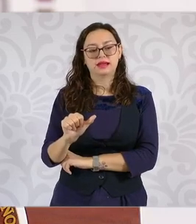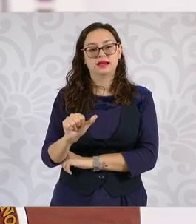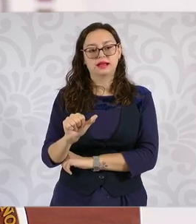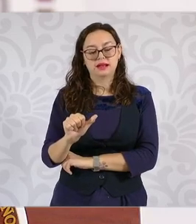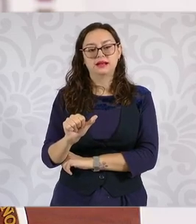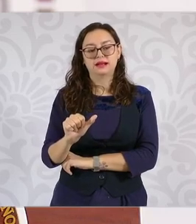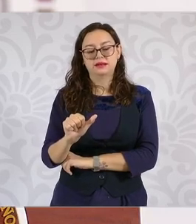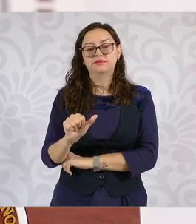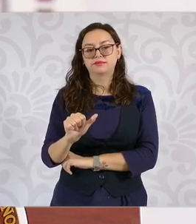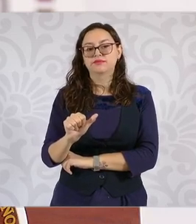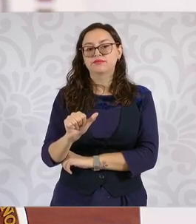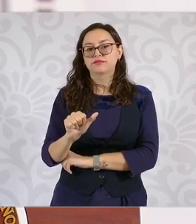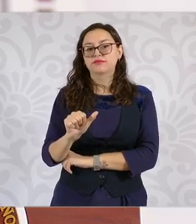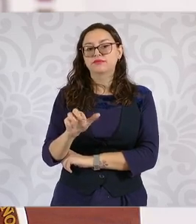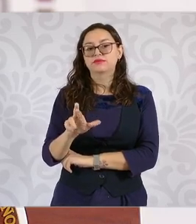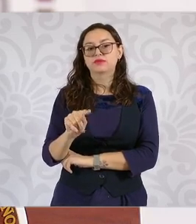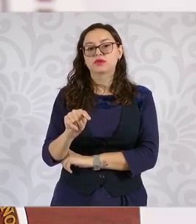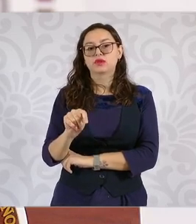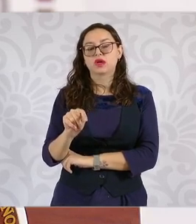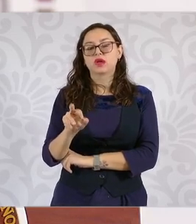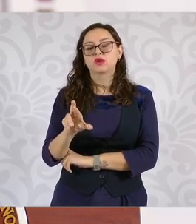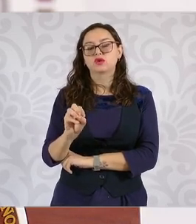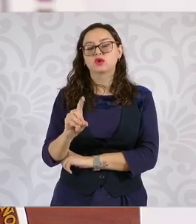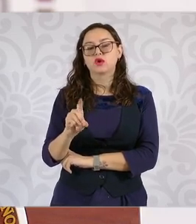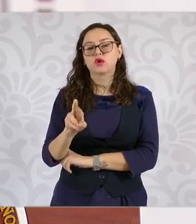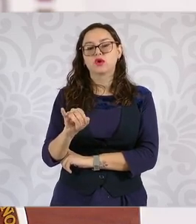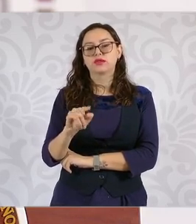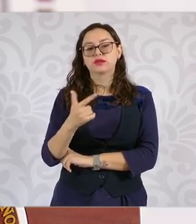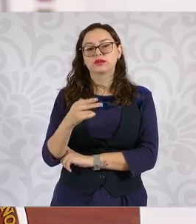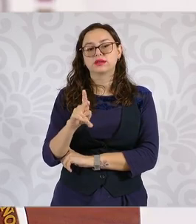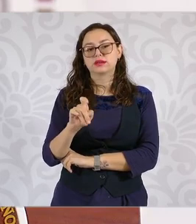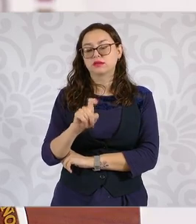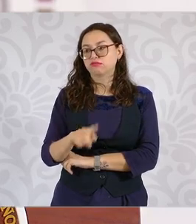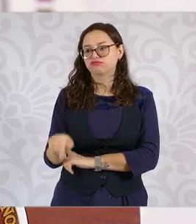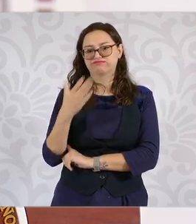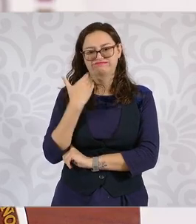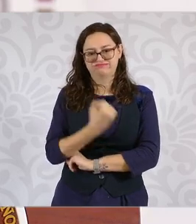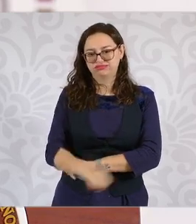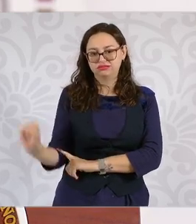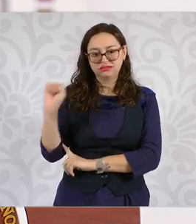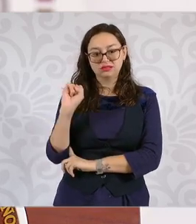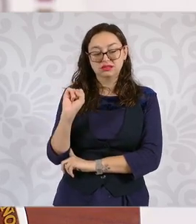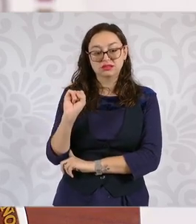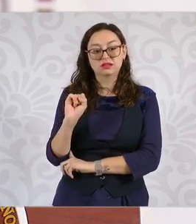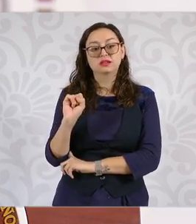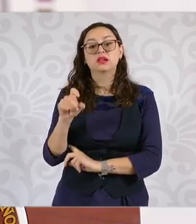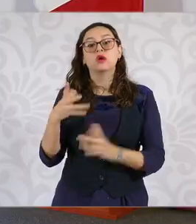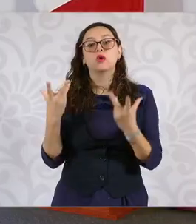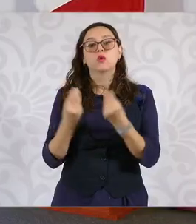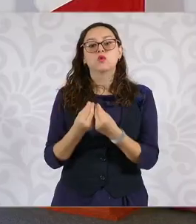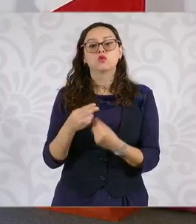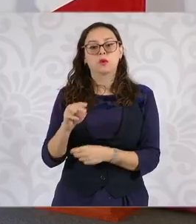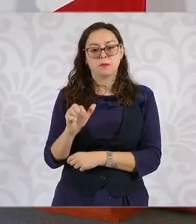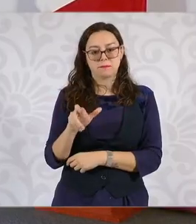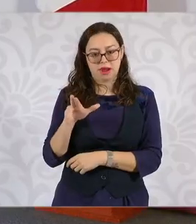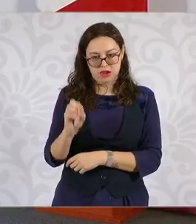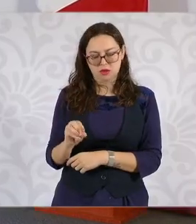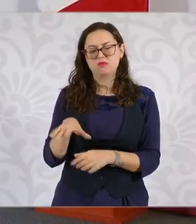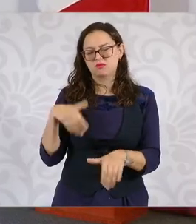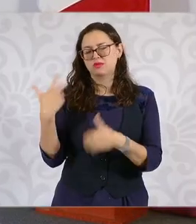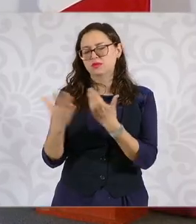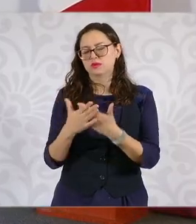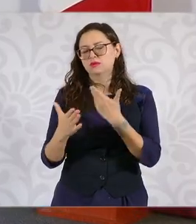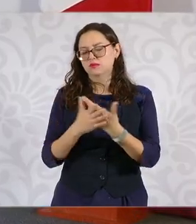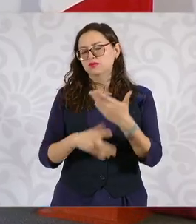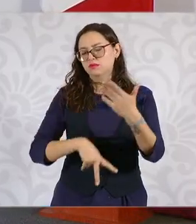que es de primerísima, con Mario Delgado. Y ya lo vamos a presentar pronto aquí.